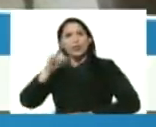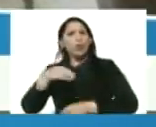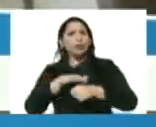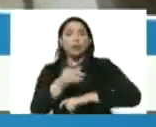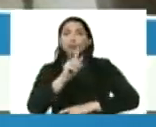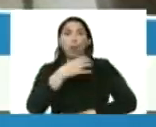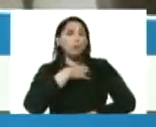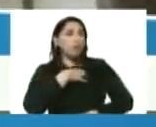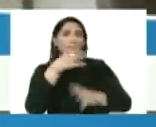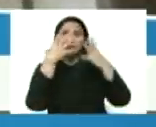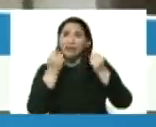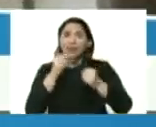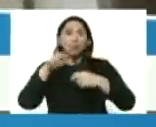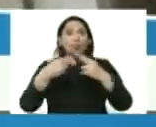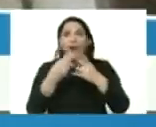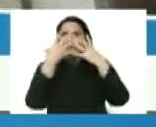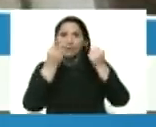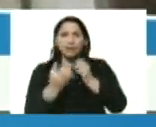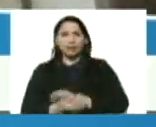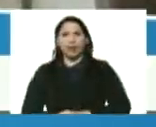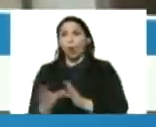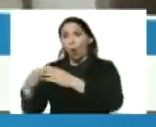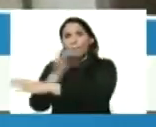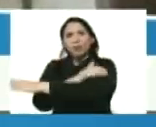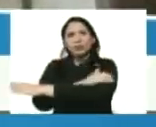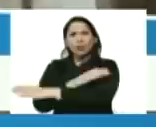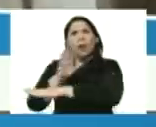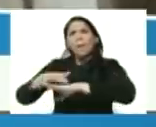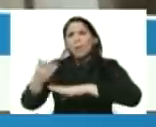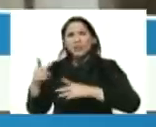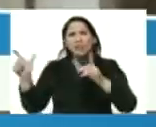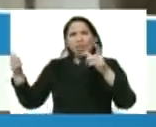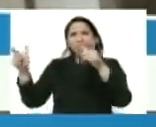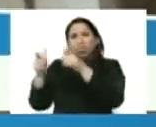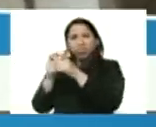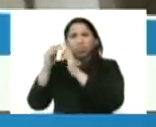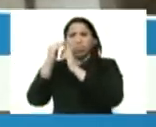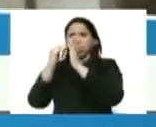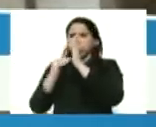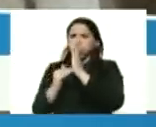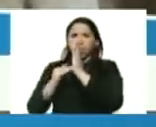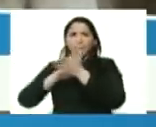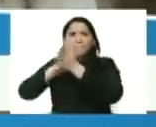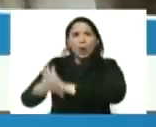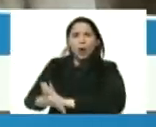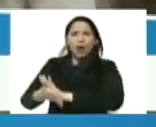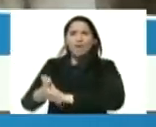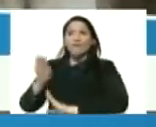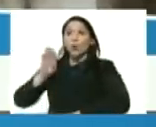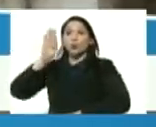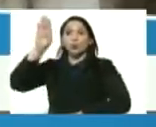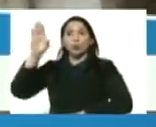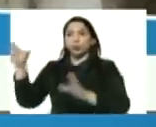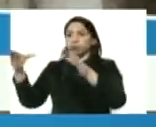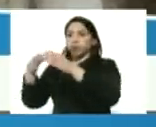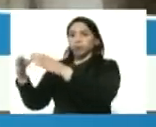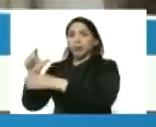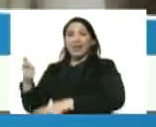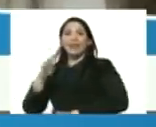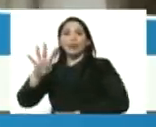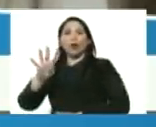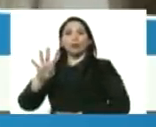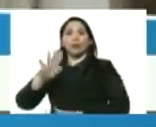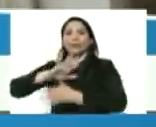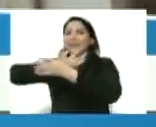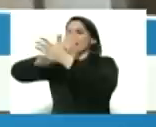pueden entender ni nunca van a entender por eso es que están disminuyéndose y desapareciendo el futuro de los partidos del g4 es